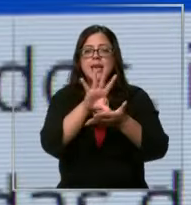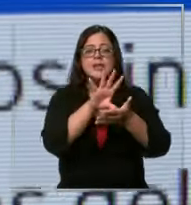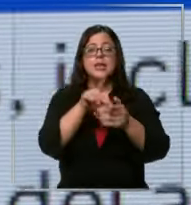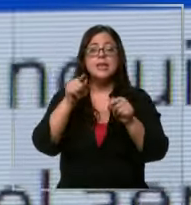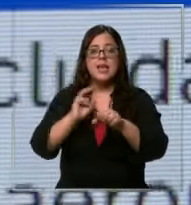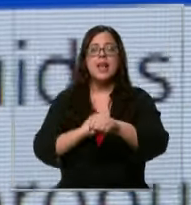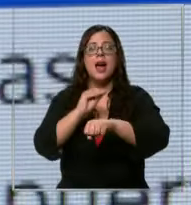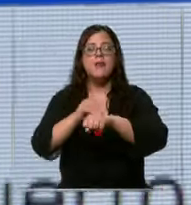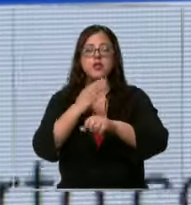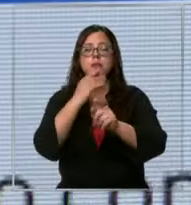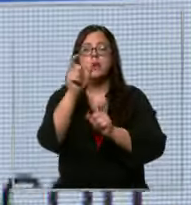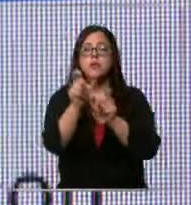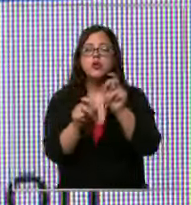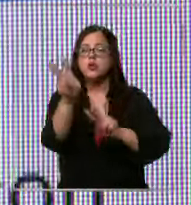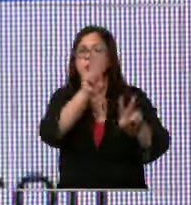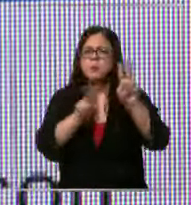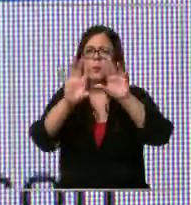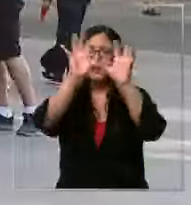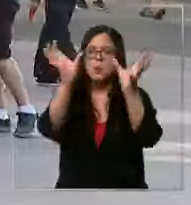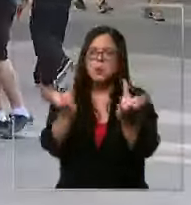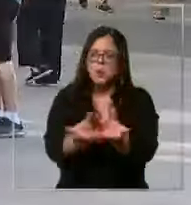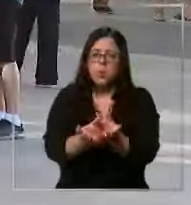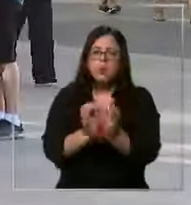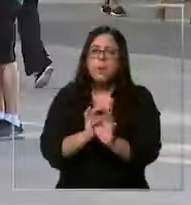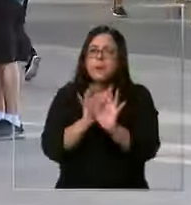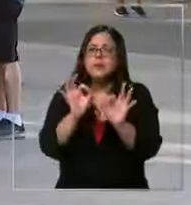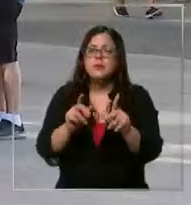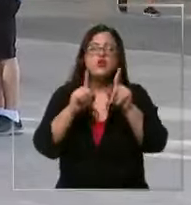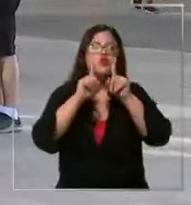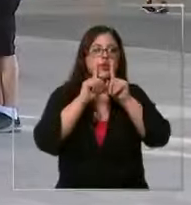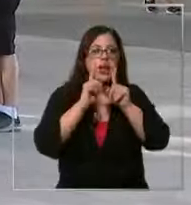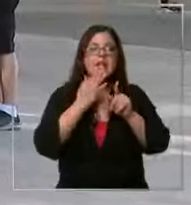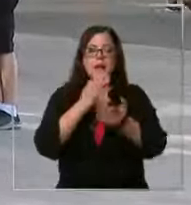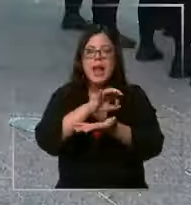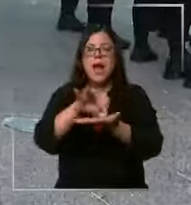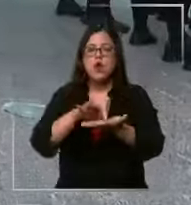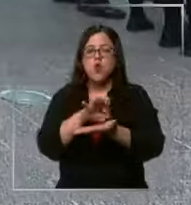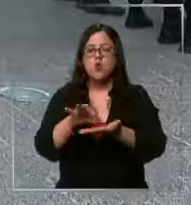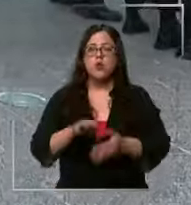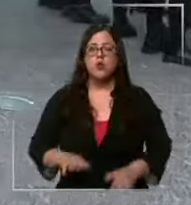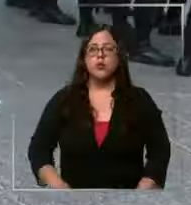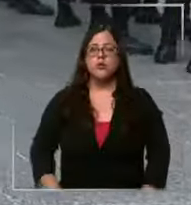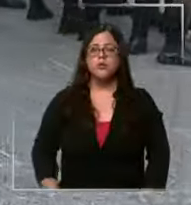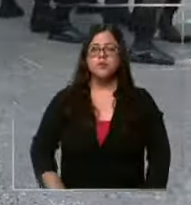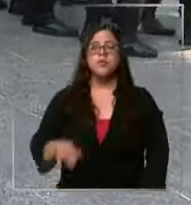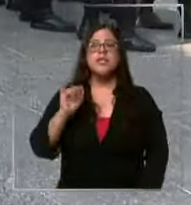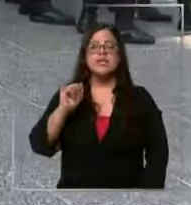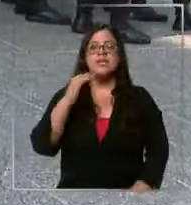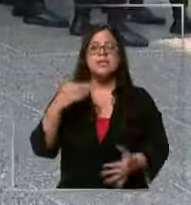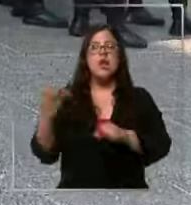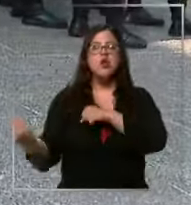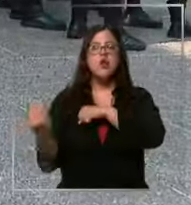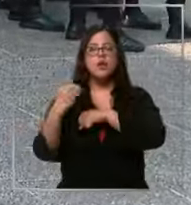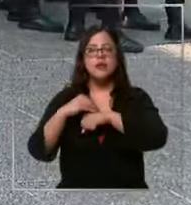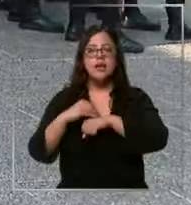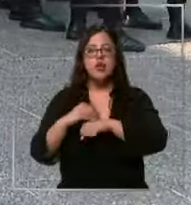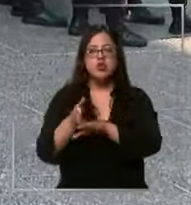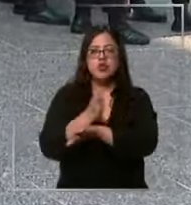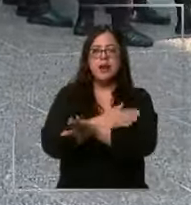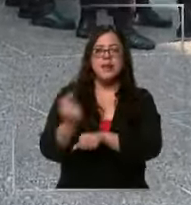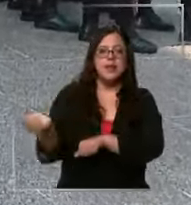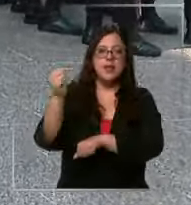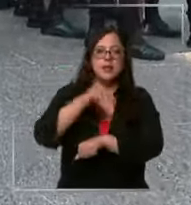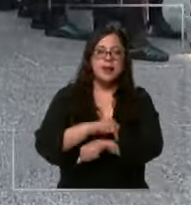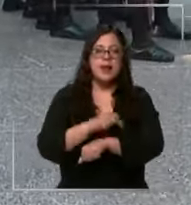todo caso reciben turistas de todo el mundo, sobre todo en los hoteles y en el aeropuerto. Sí, nos alertaron antes de llegar acá